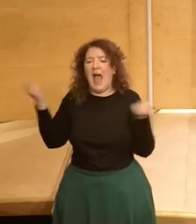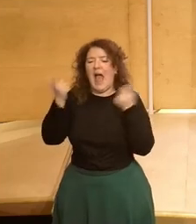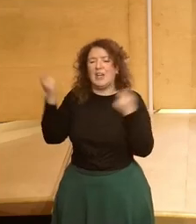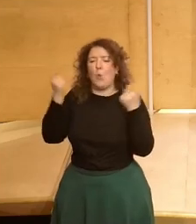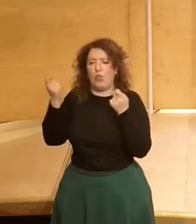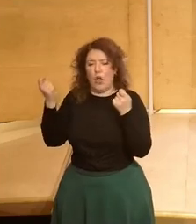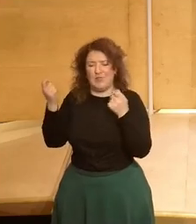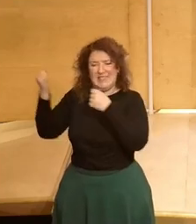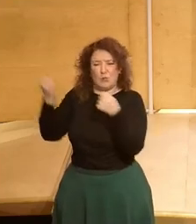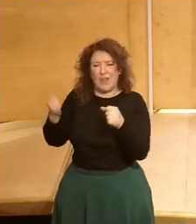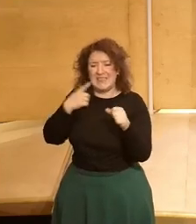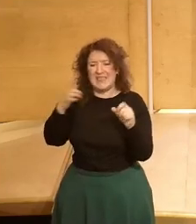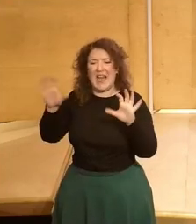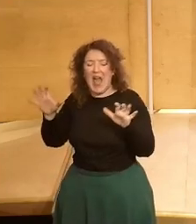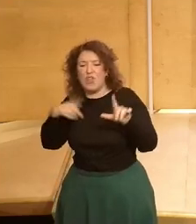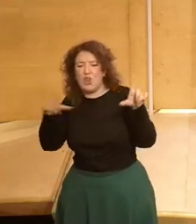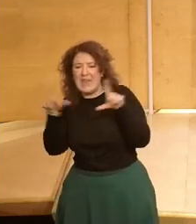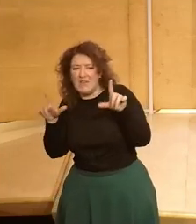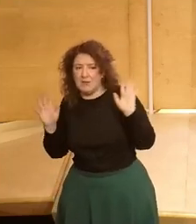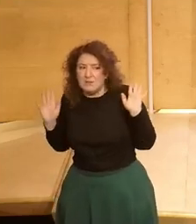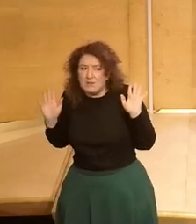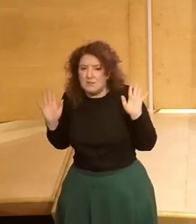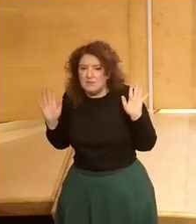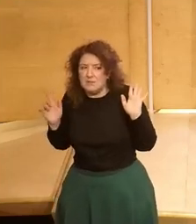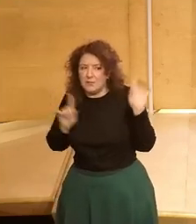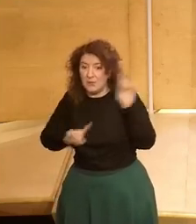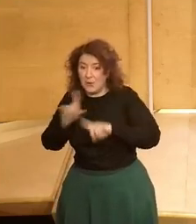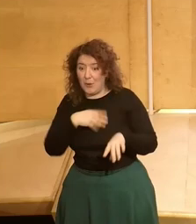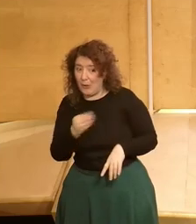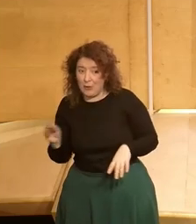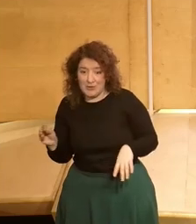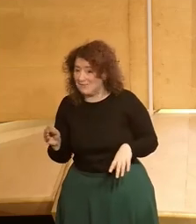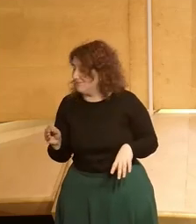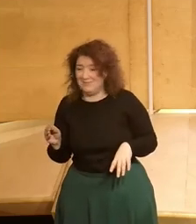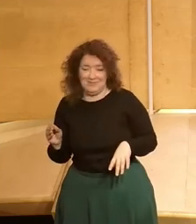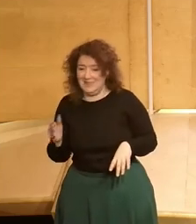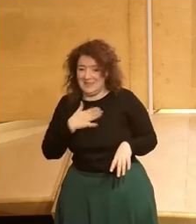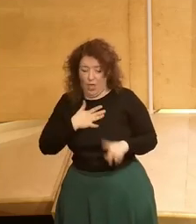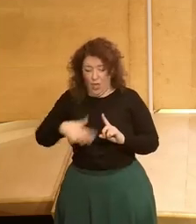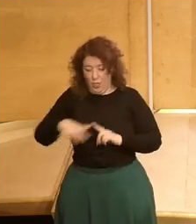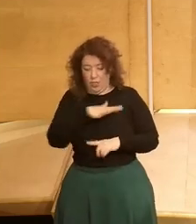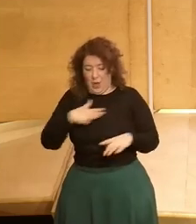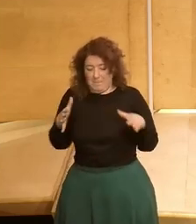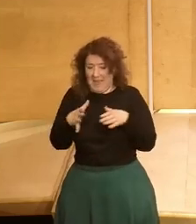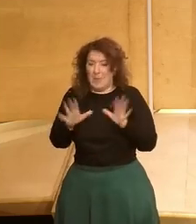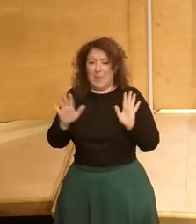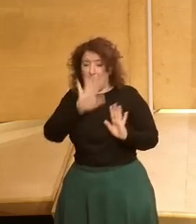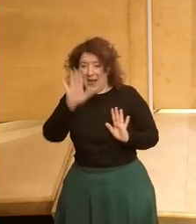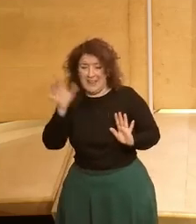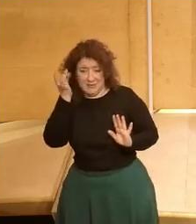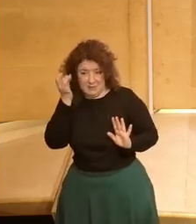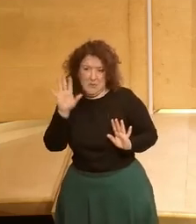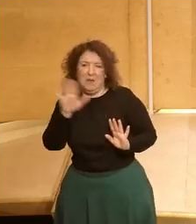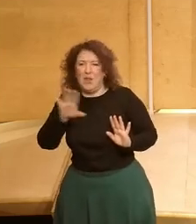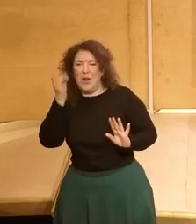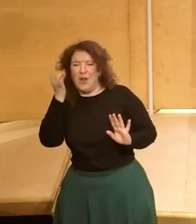institucional que ha salido por la radio por televisión pero claro cuál es el problema con los jóvenes que ellos tienen sus microentornos y parece una tontería y no es una